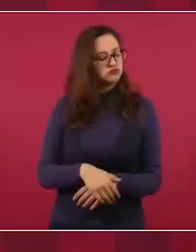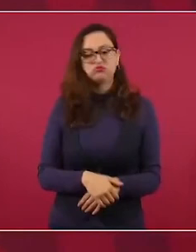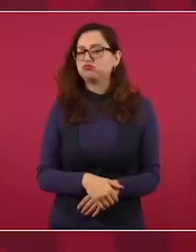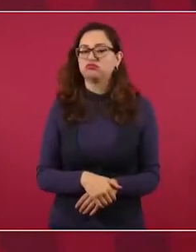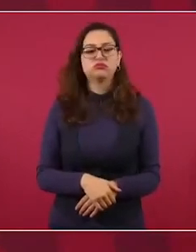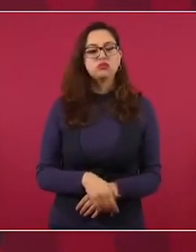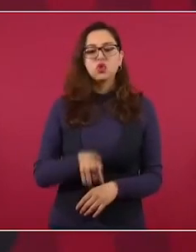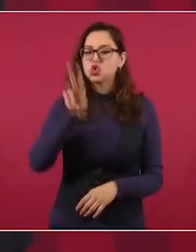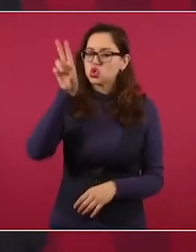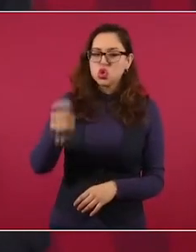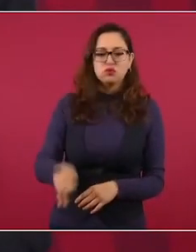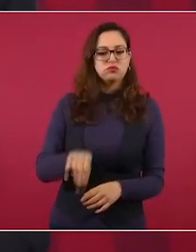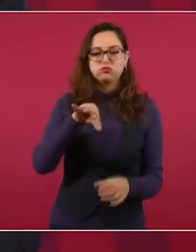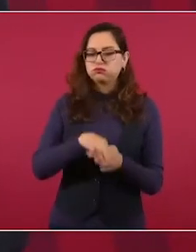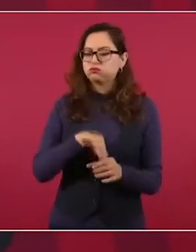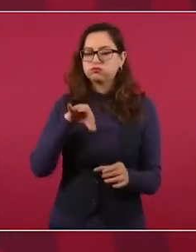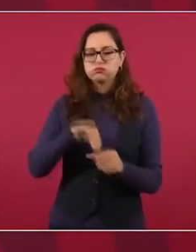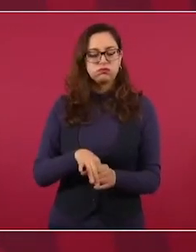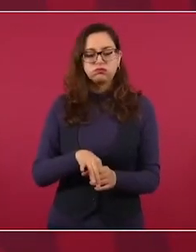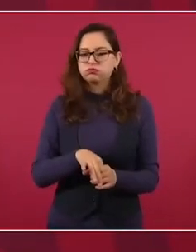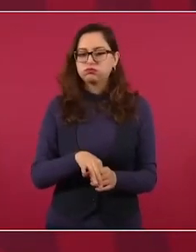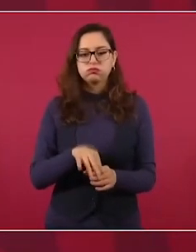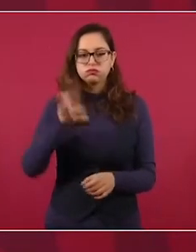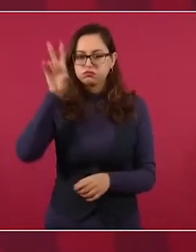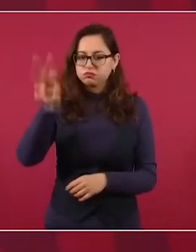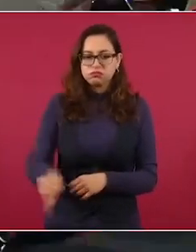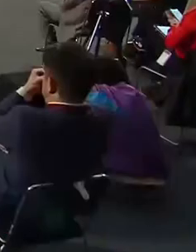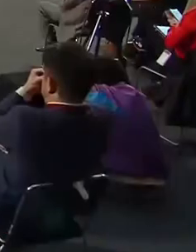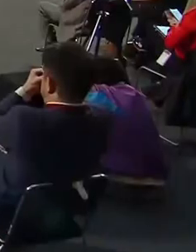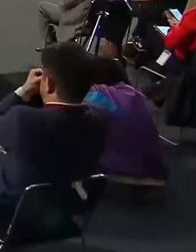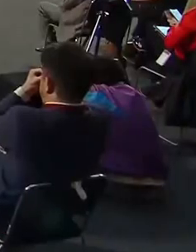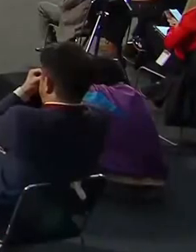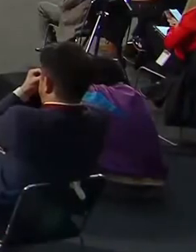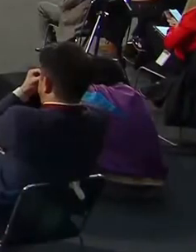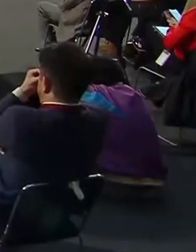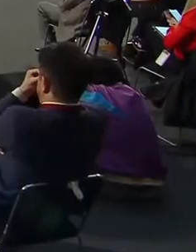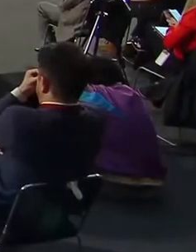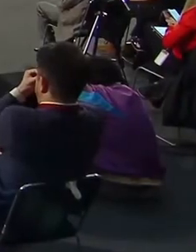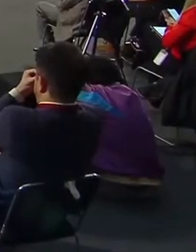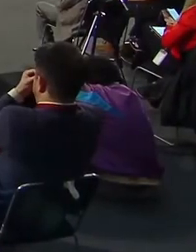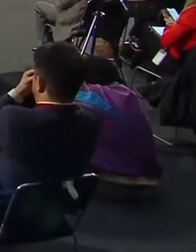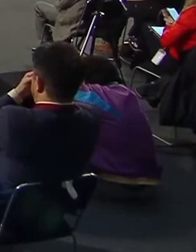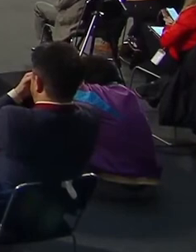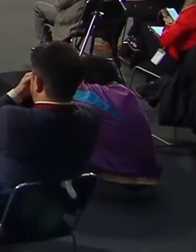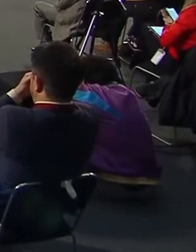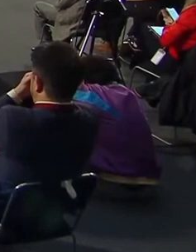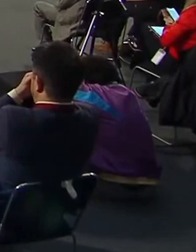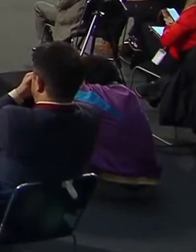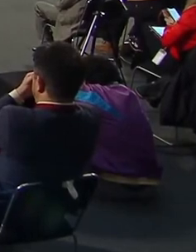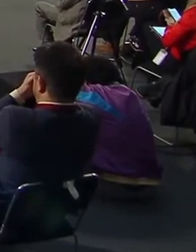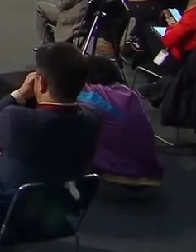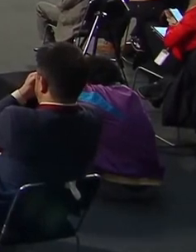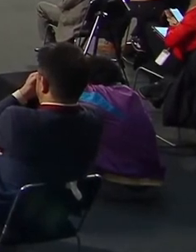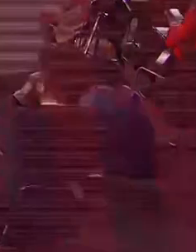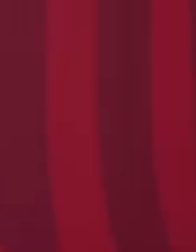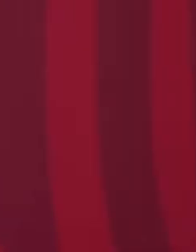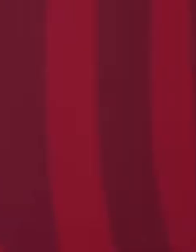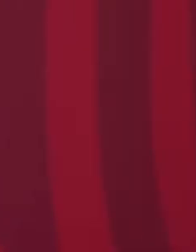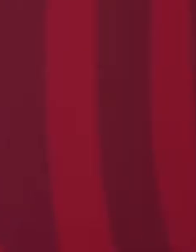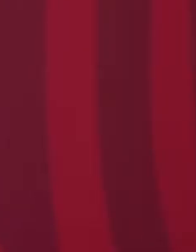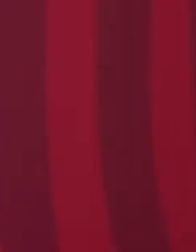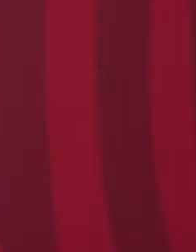la reforma constitucional, porque queremos que se